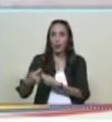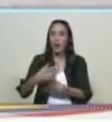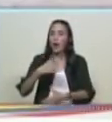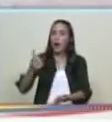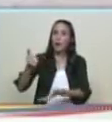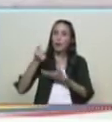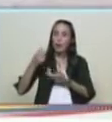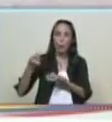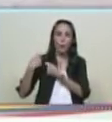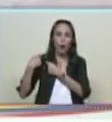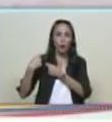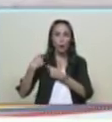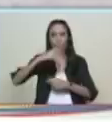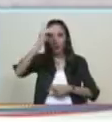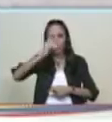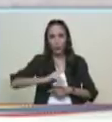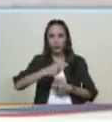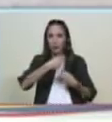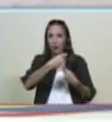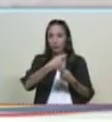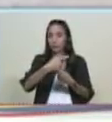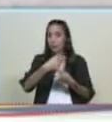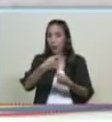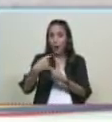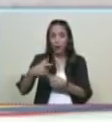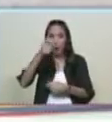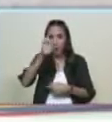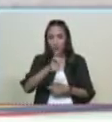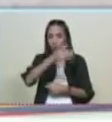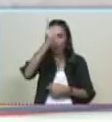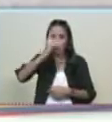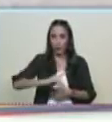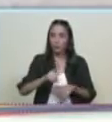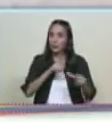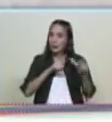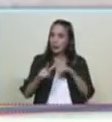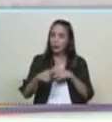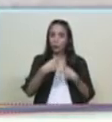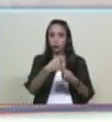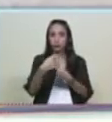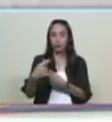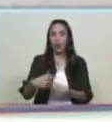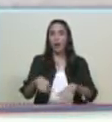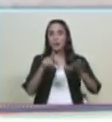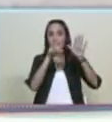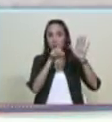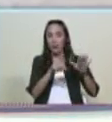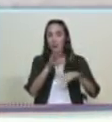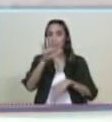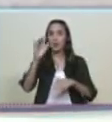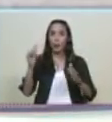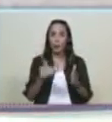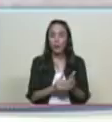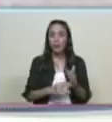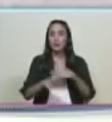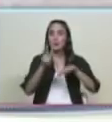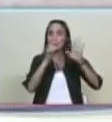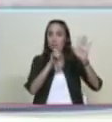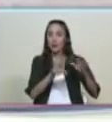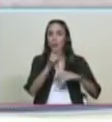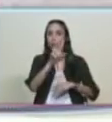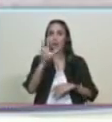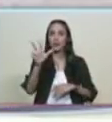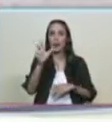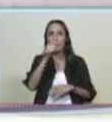carnet de la patria para las personas con alguna discapacidad ya se ha hecho efectivo a 65 mil 723 también